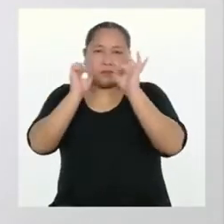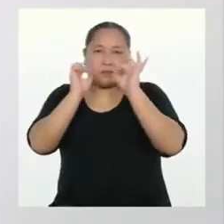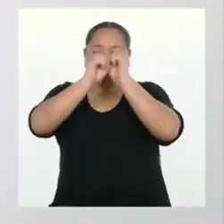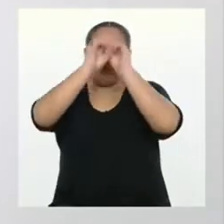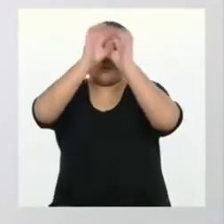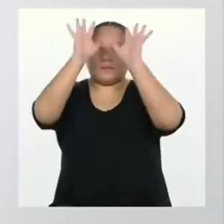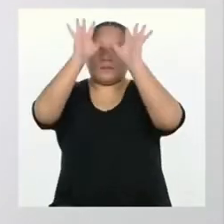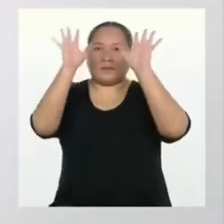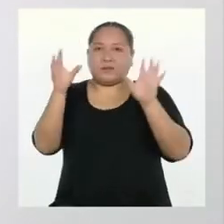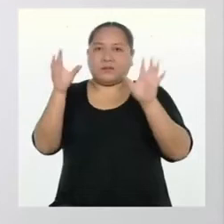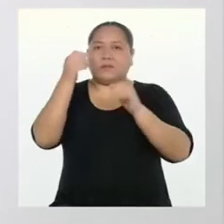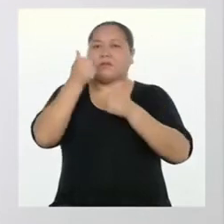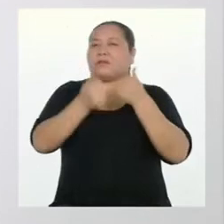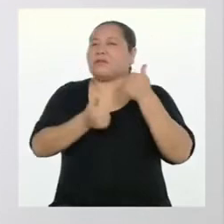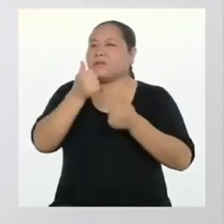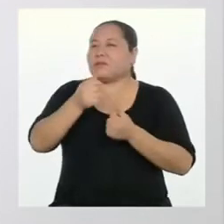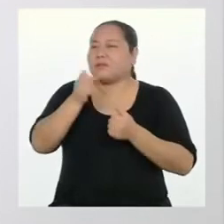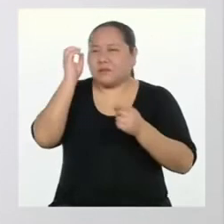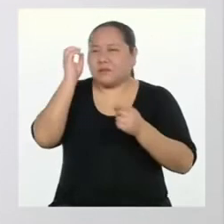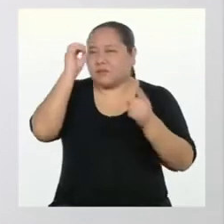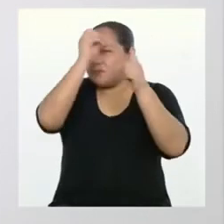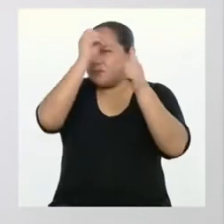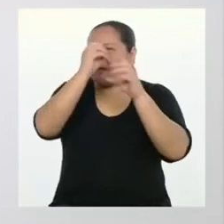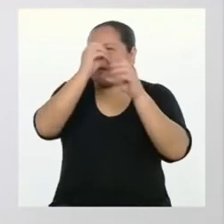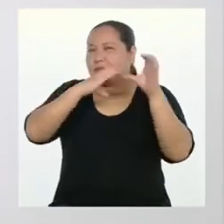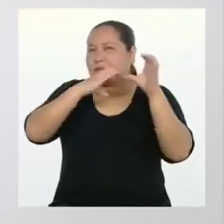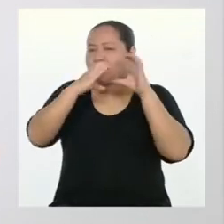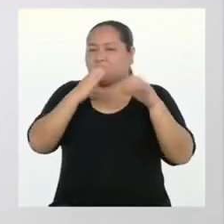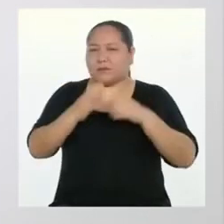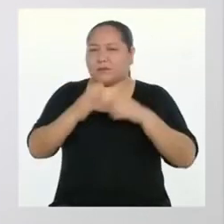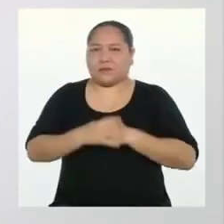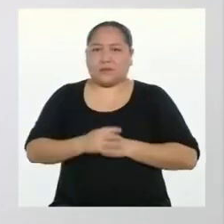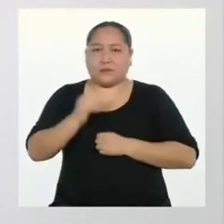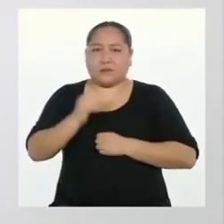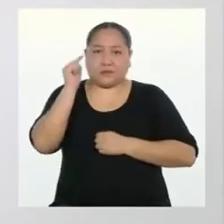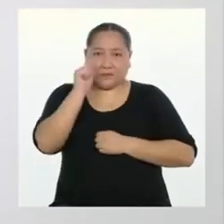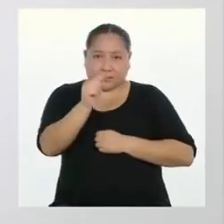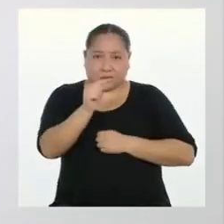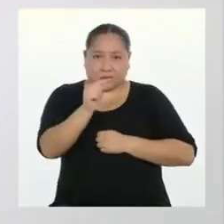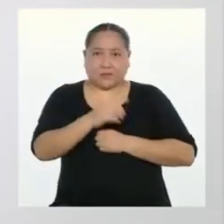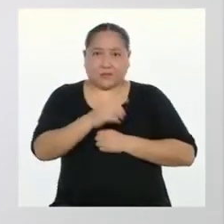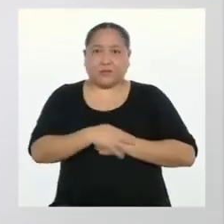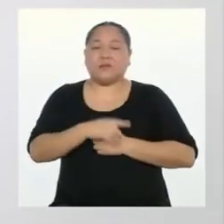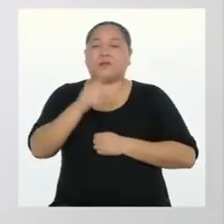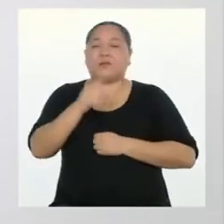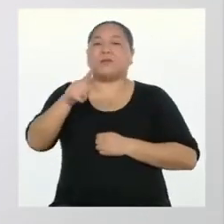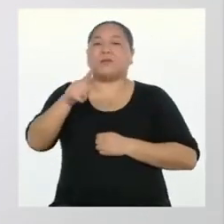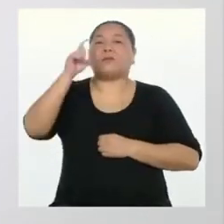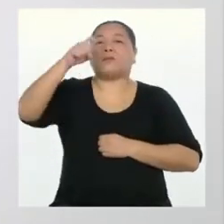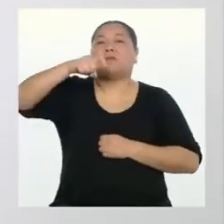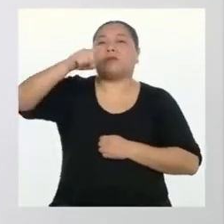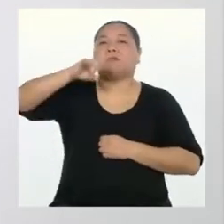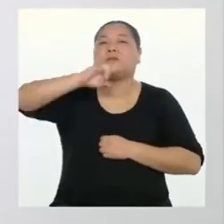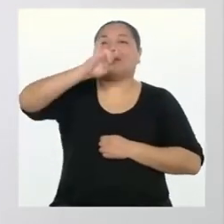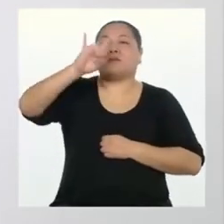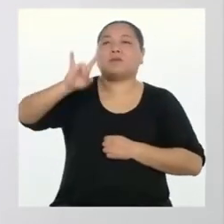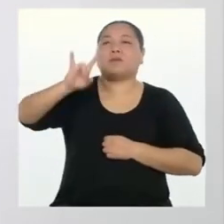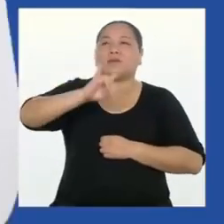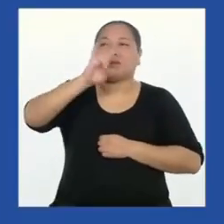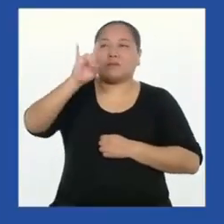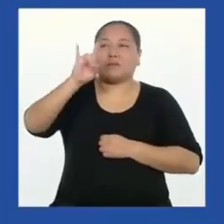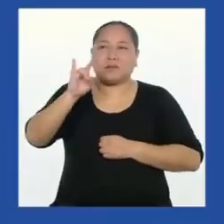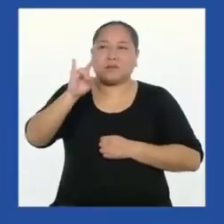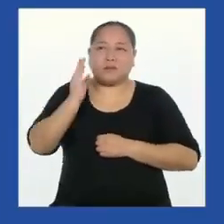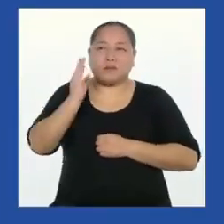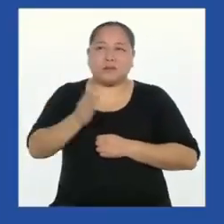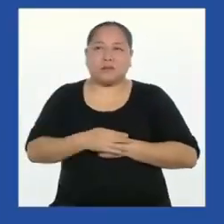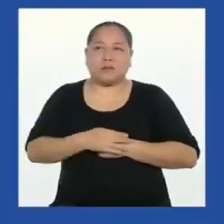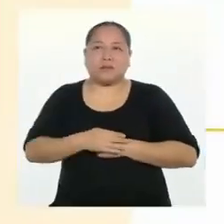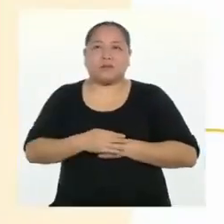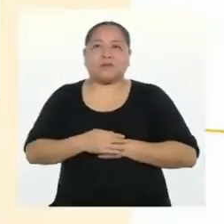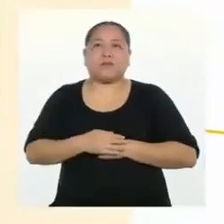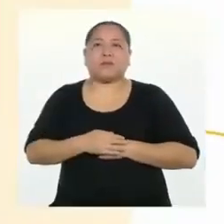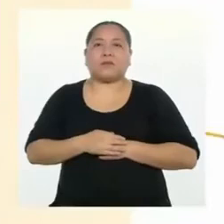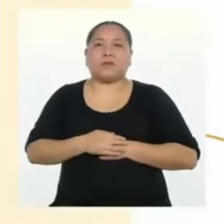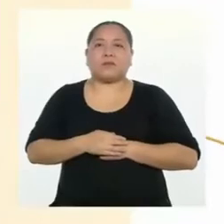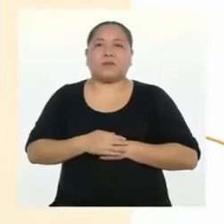bien nuestra situación comunicativa. Para ello, podemos usar la siguiente guía.